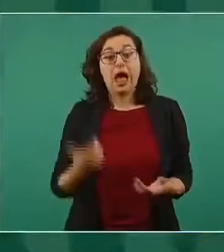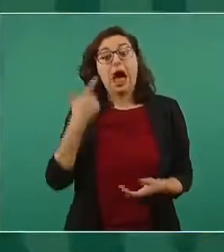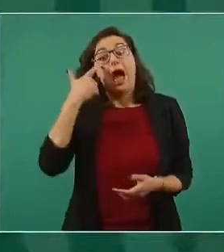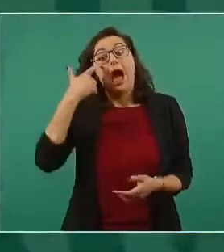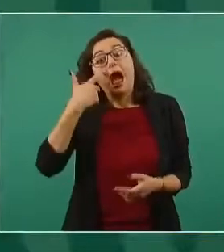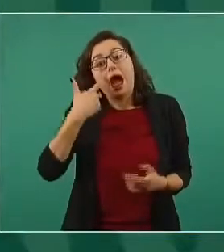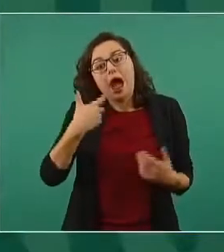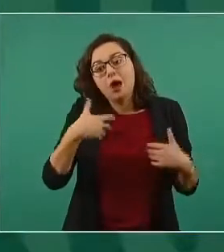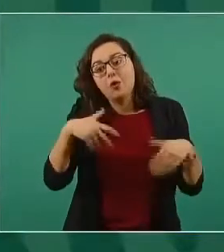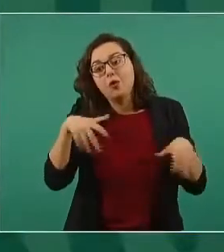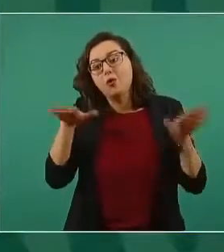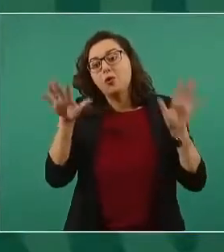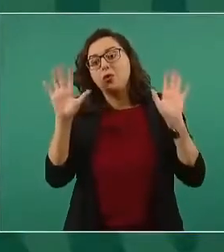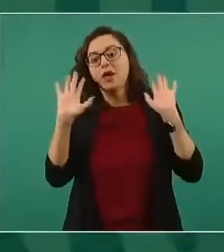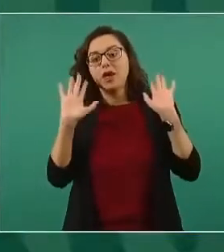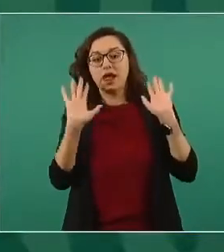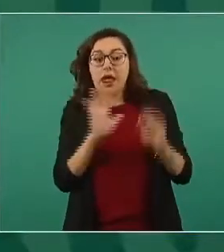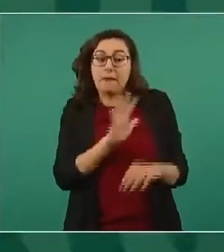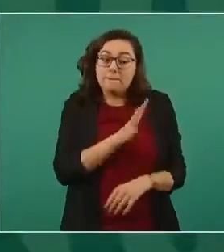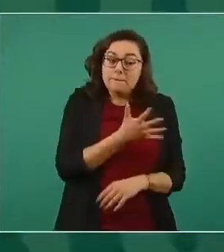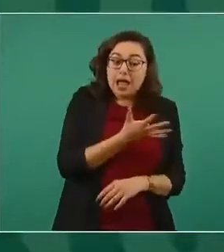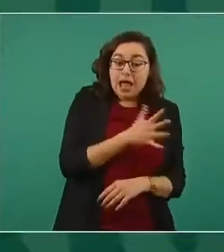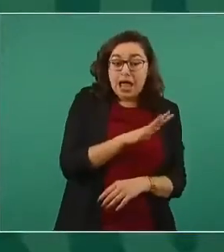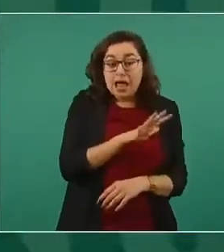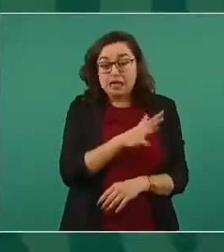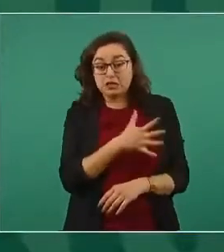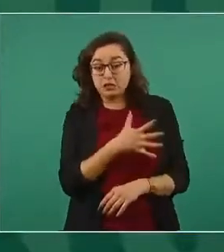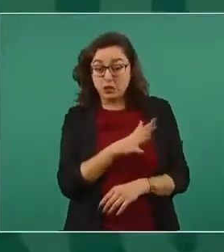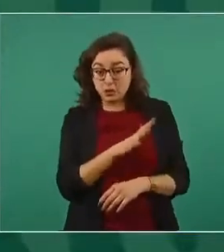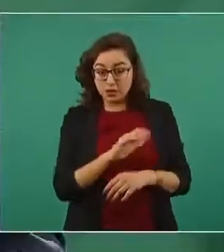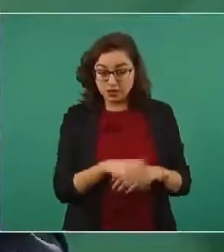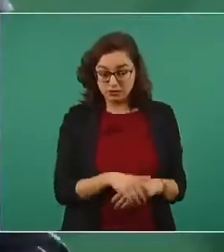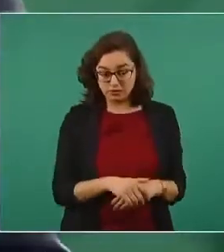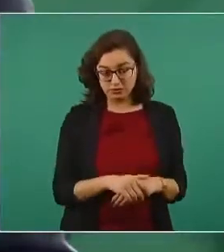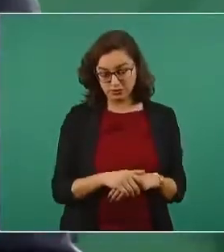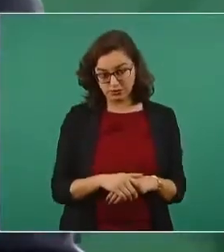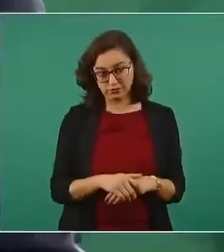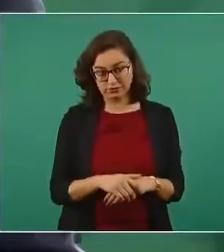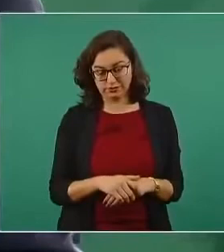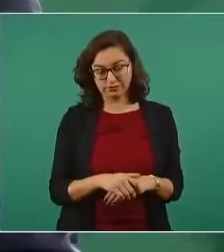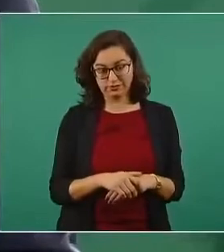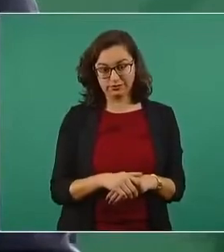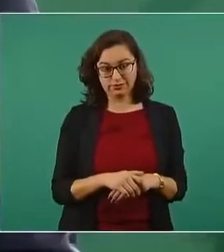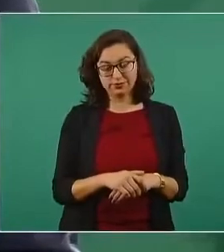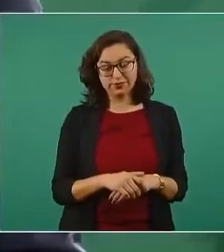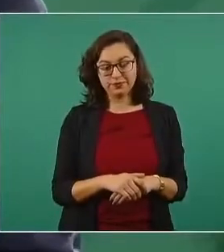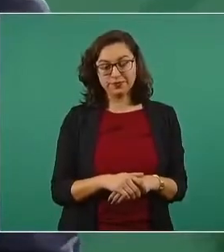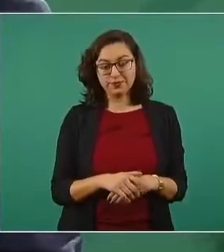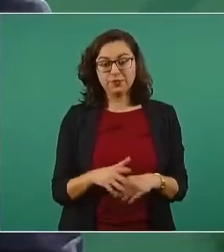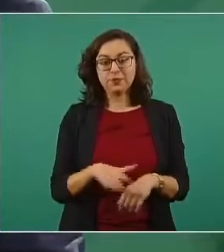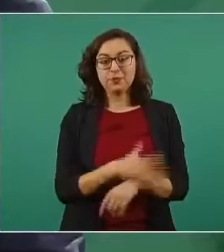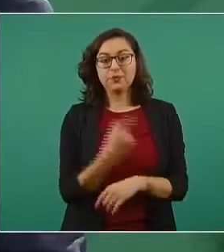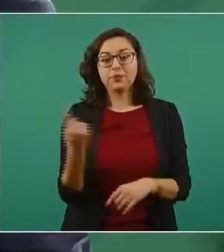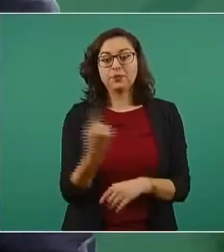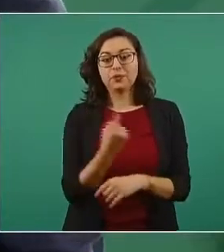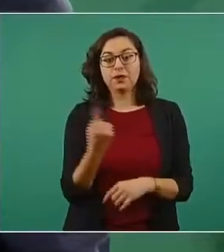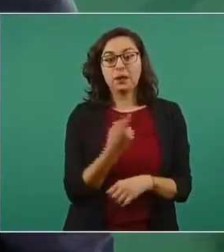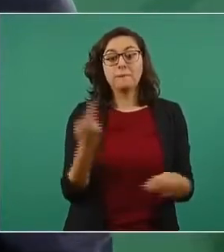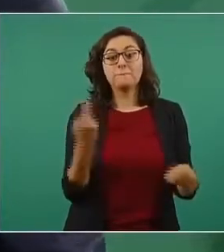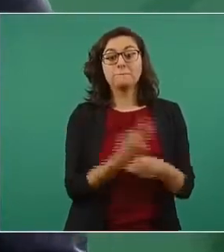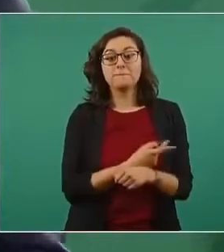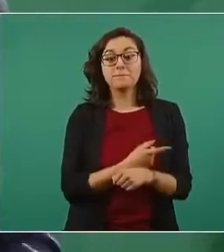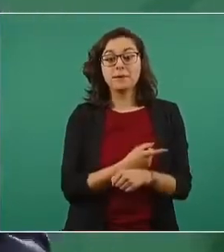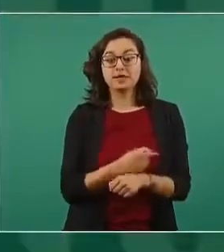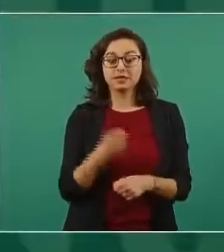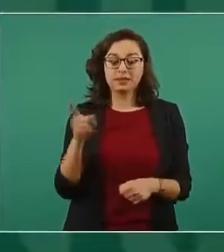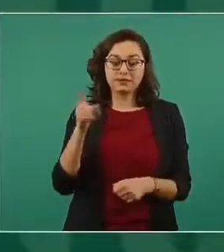sí resultaba en esa cantidad, porque el Tren Toluca,